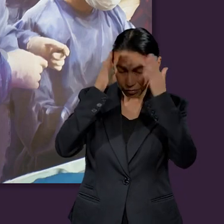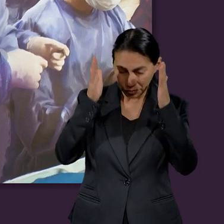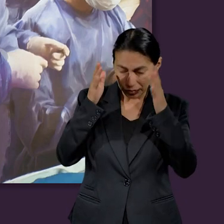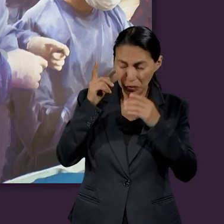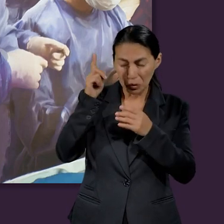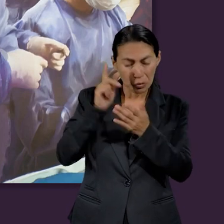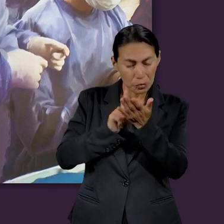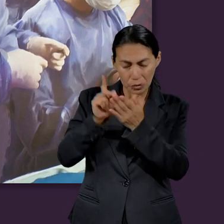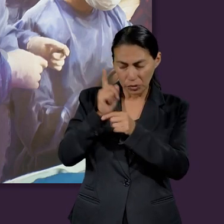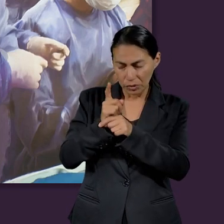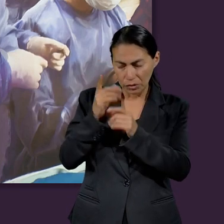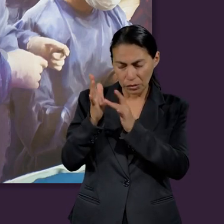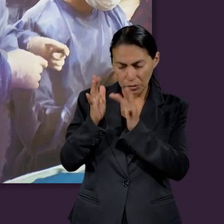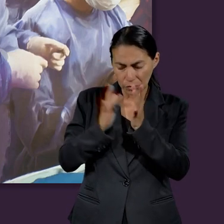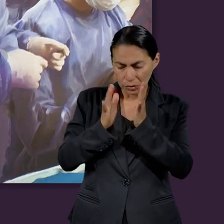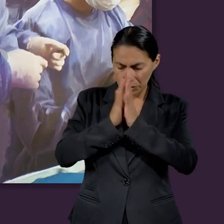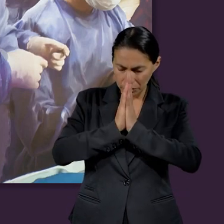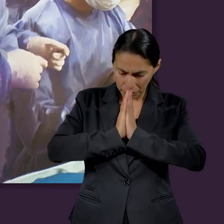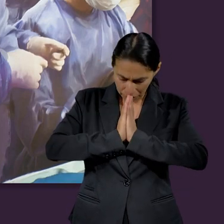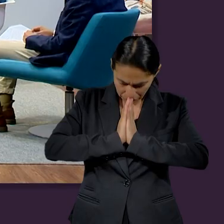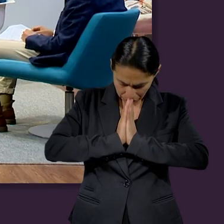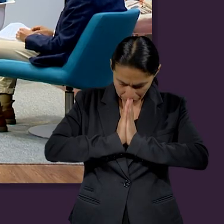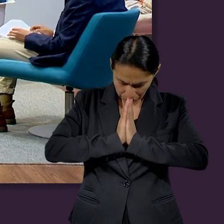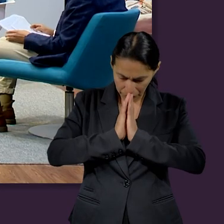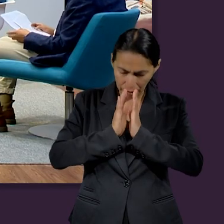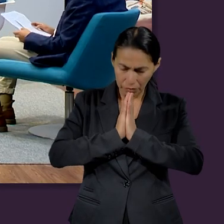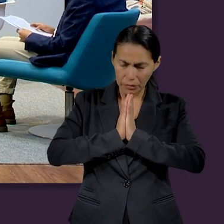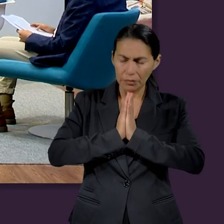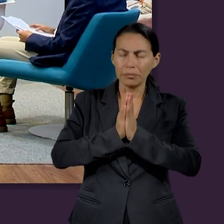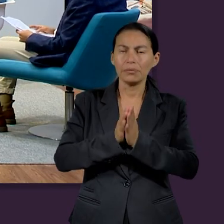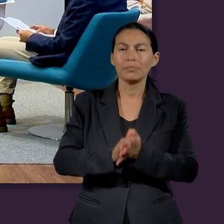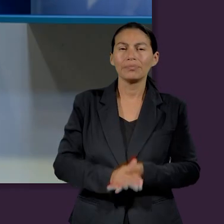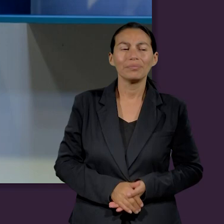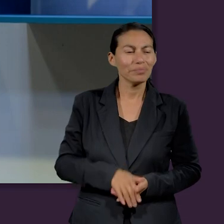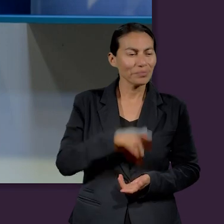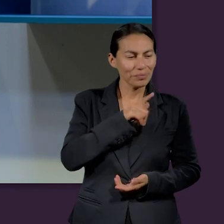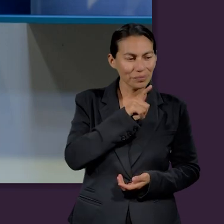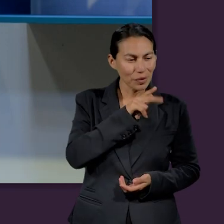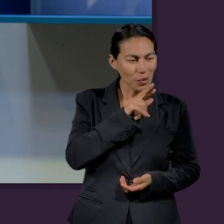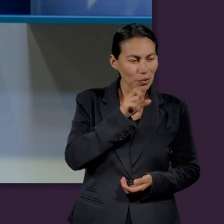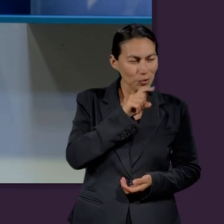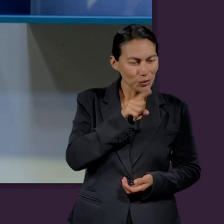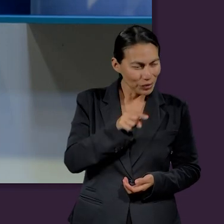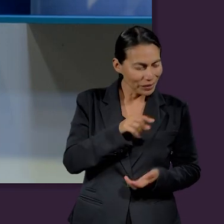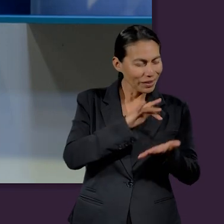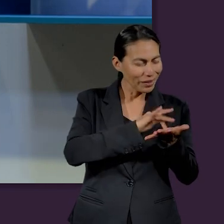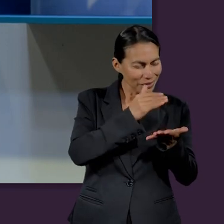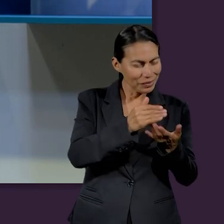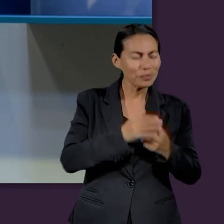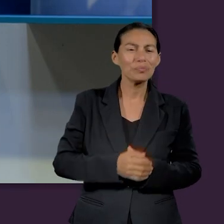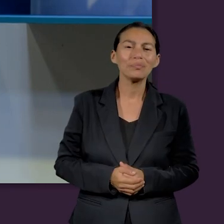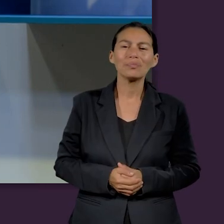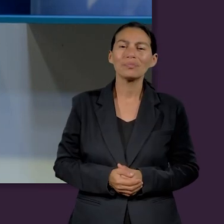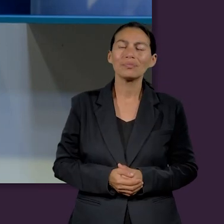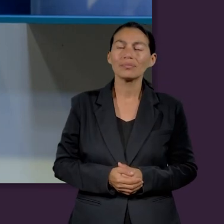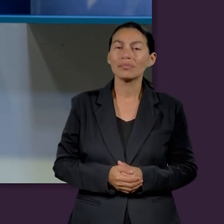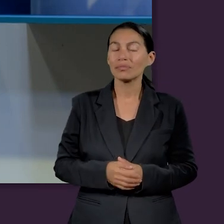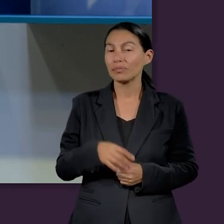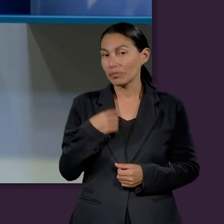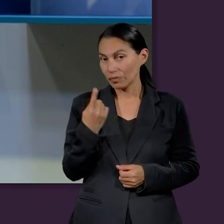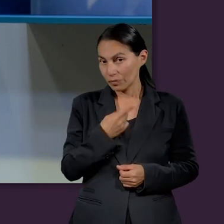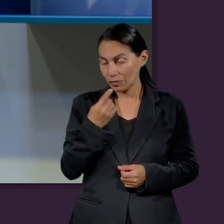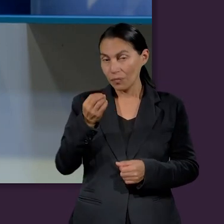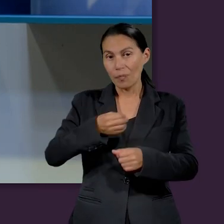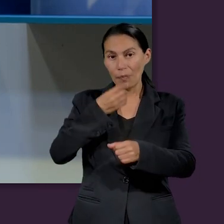divina voluntad. En el nombre de Jesús. Amén. Amén. Muchas gracias, Luz. Bueno, es la